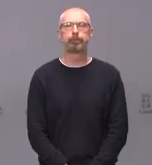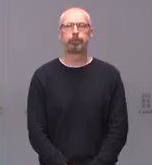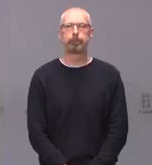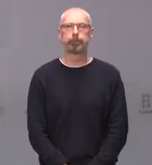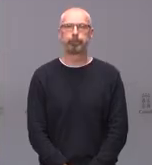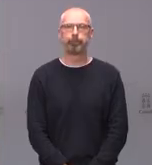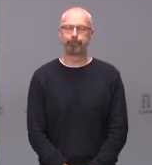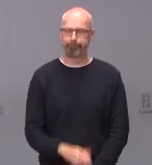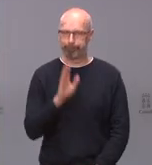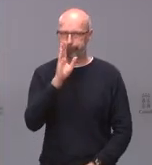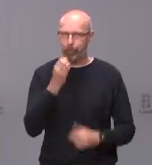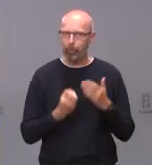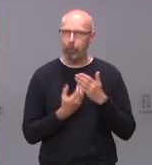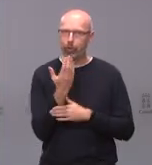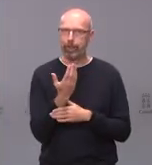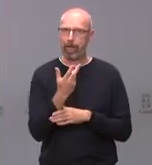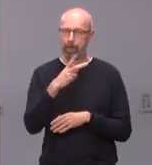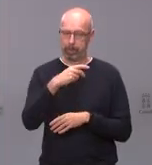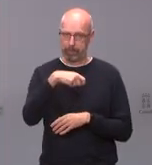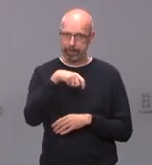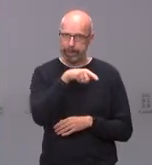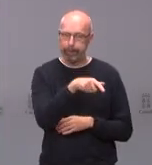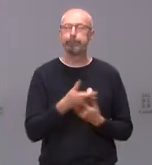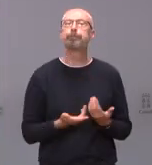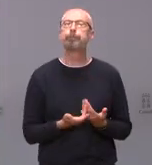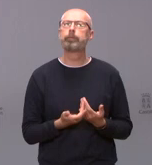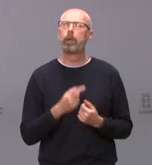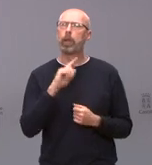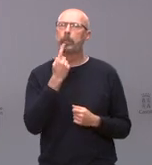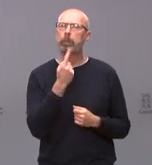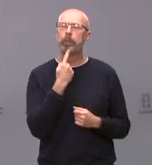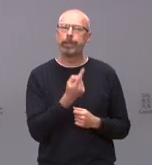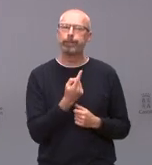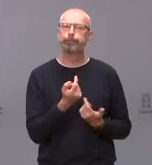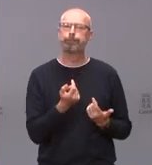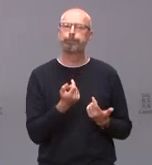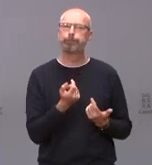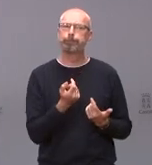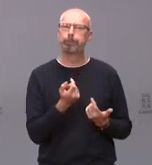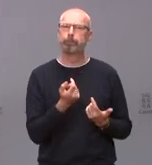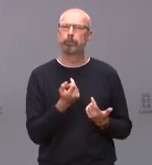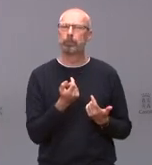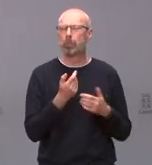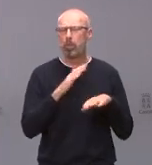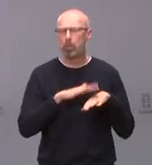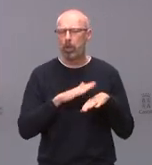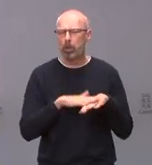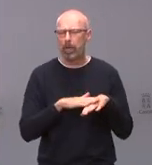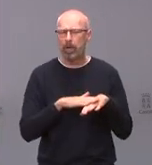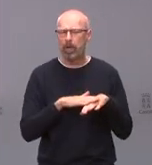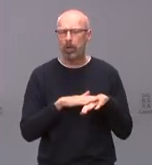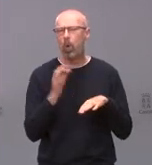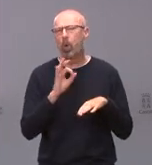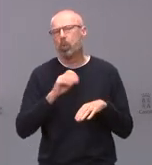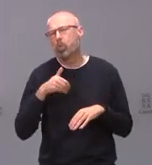Sí buenos días vicepresidente en primer lugar ¿por qué se está vacunando? ¿cuándo se van a